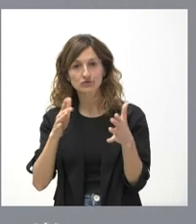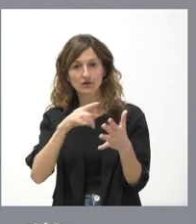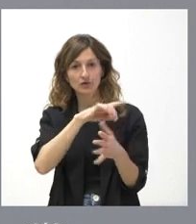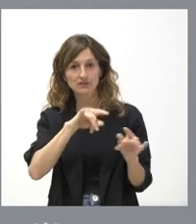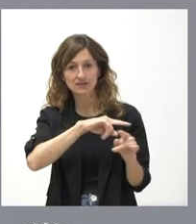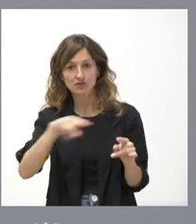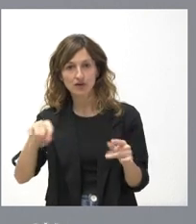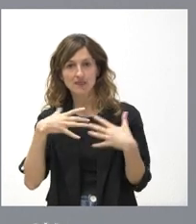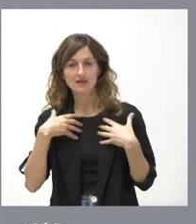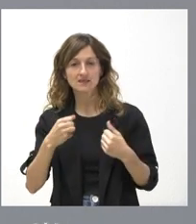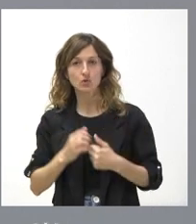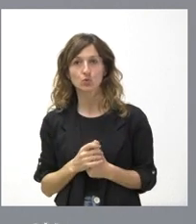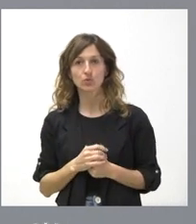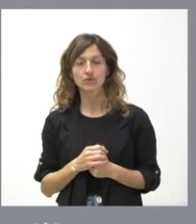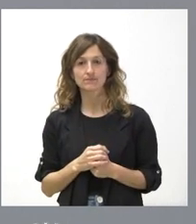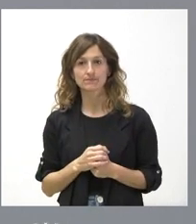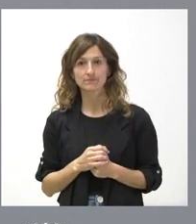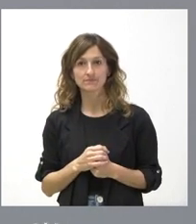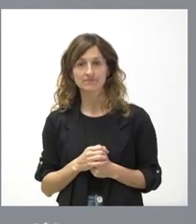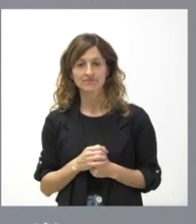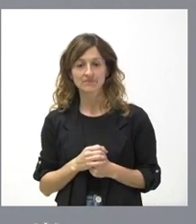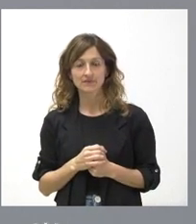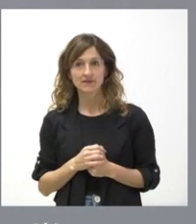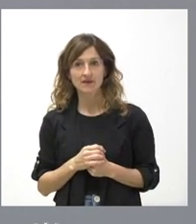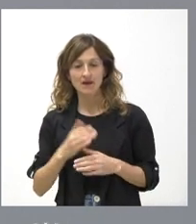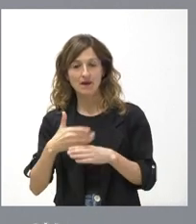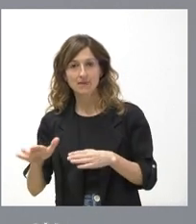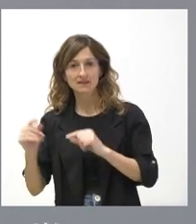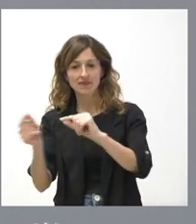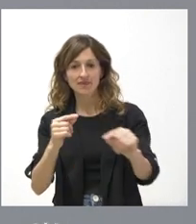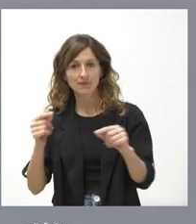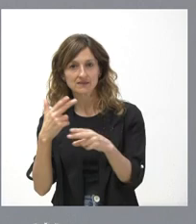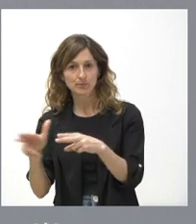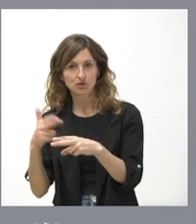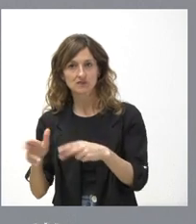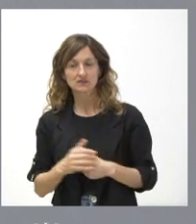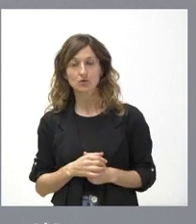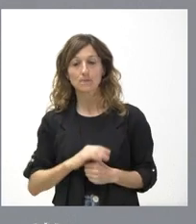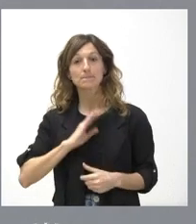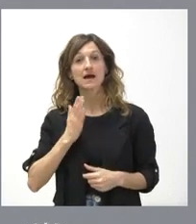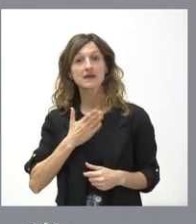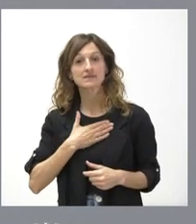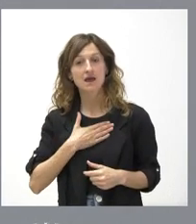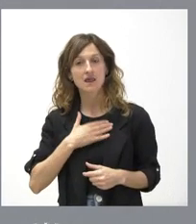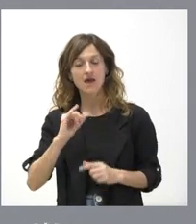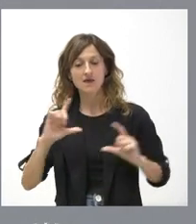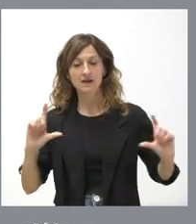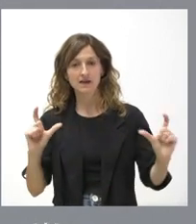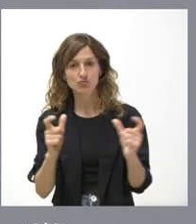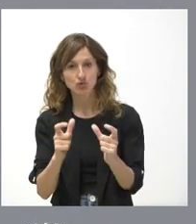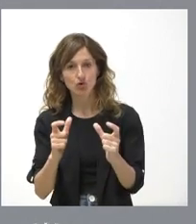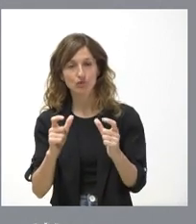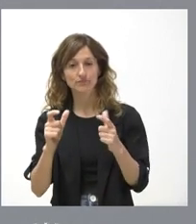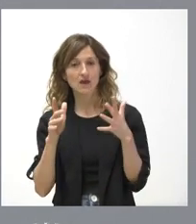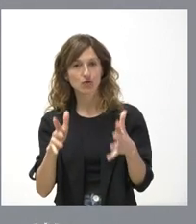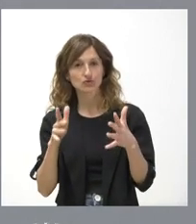de Salud, fuera también de todo debate electoral o político. Mañana creo que hay una reunión del